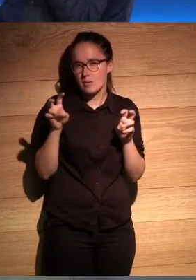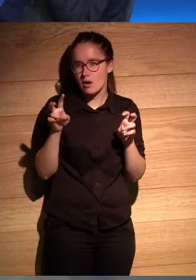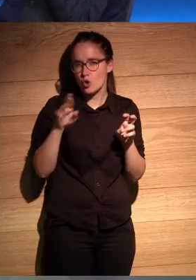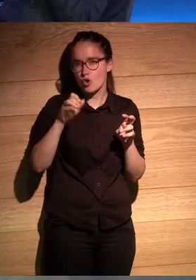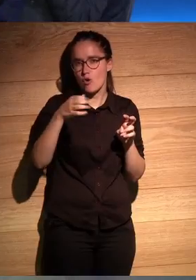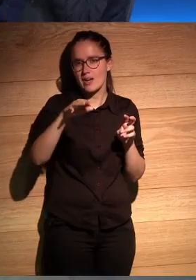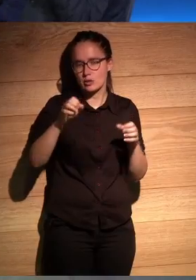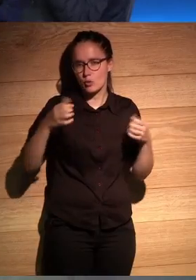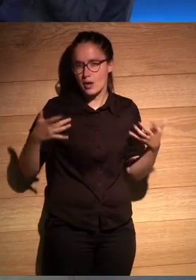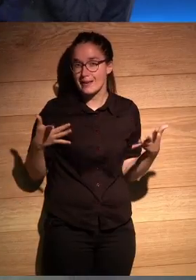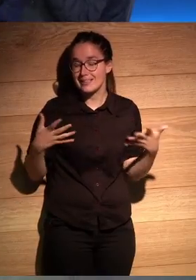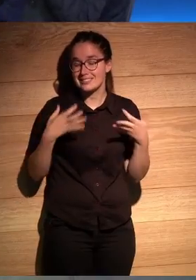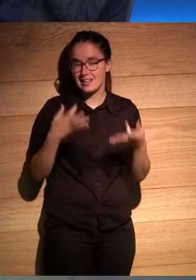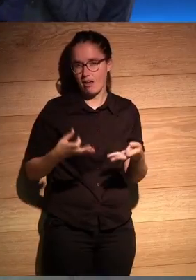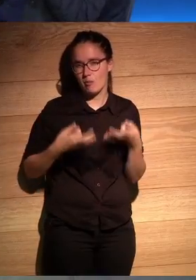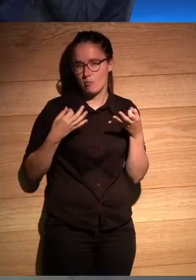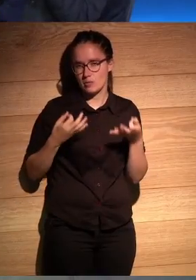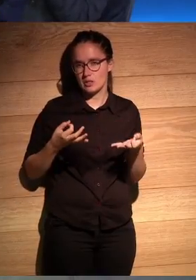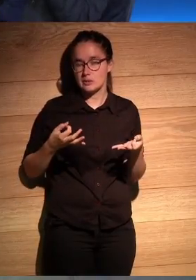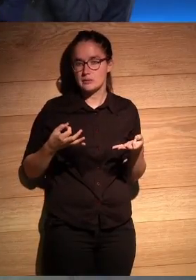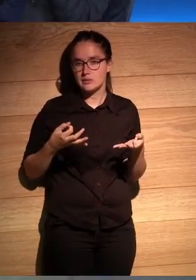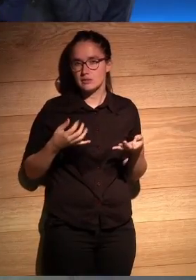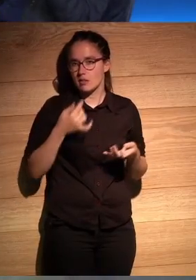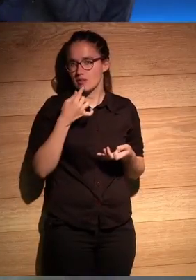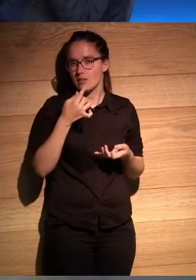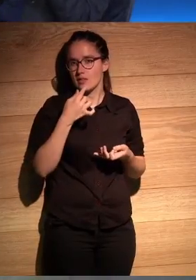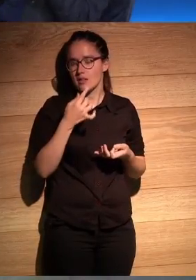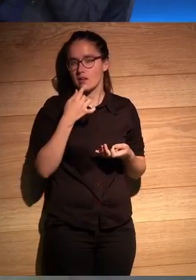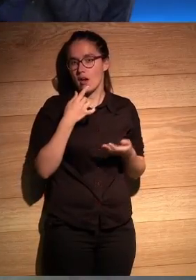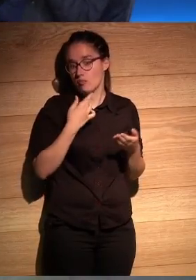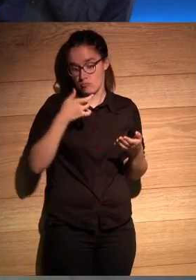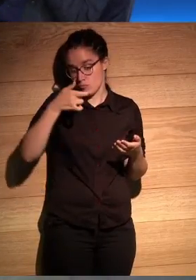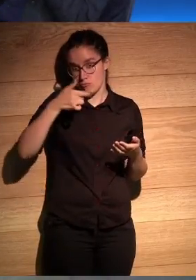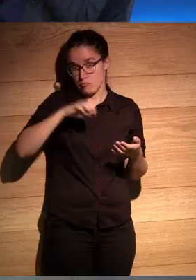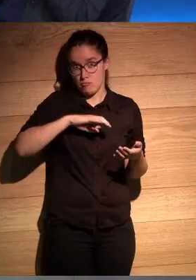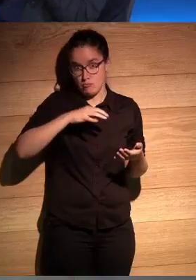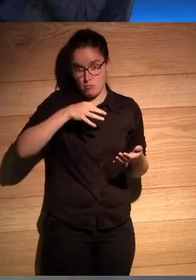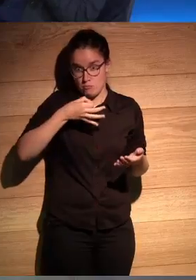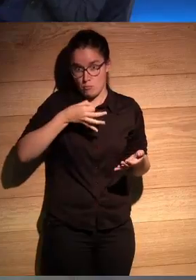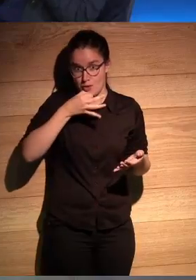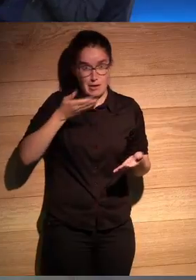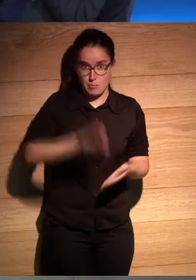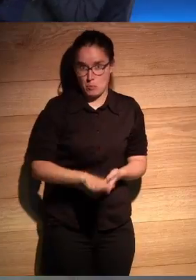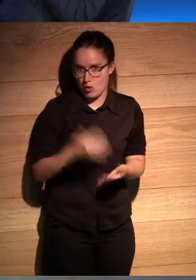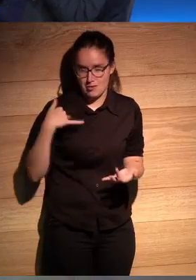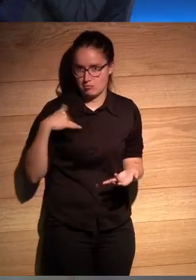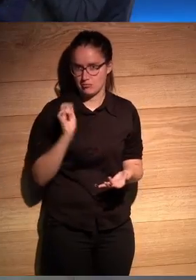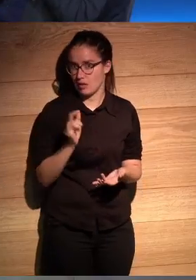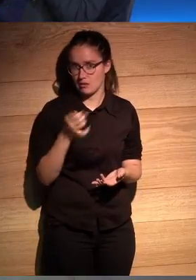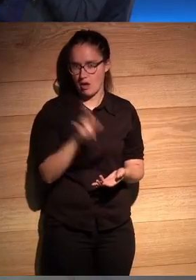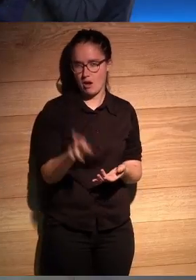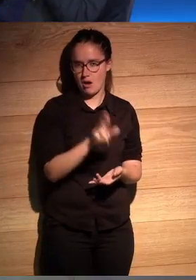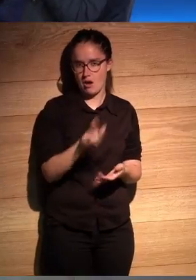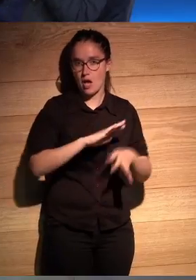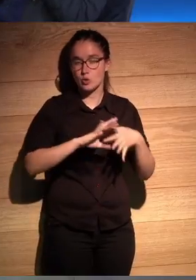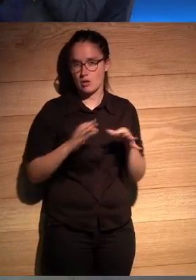Roberto que todo el tiempo él decía que se iba a morir esa tarde constantemente cosa